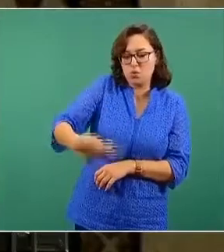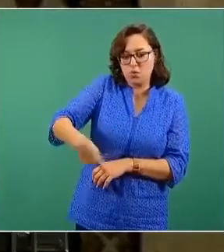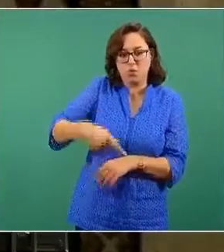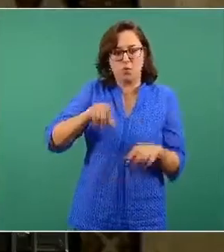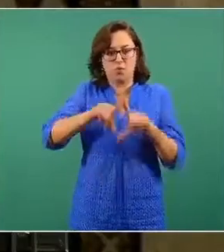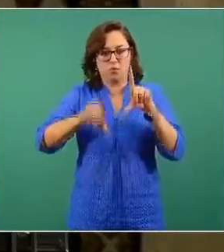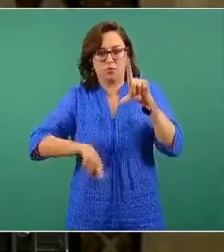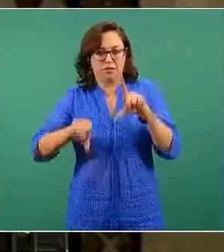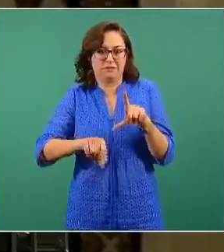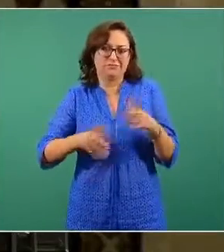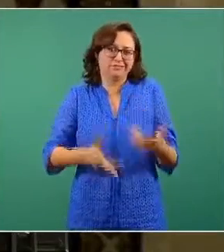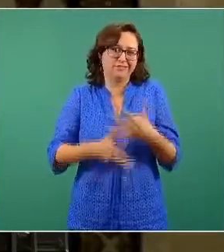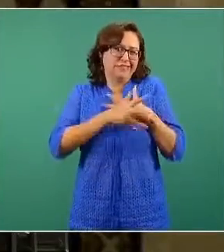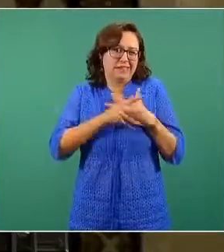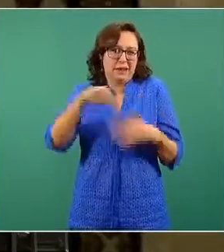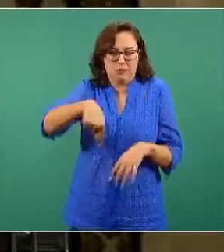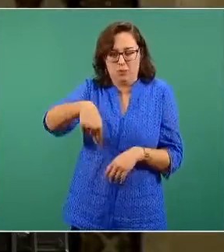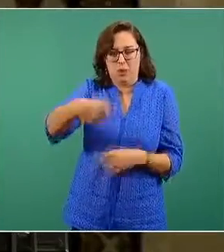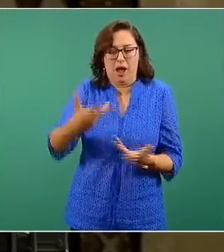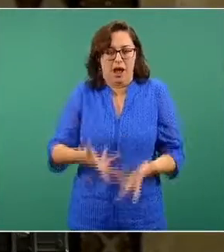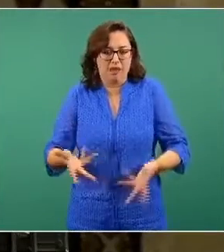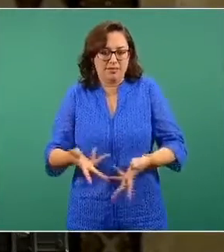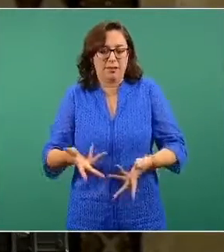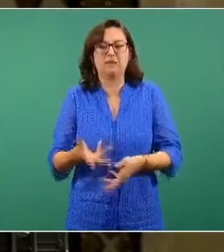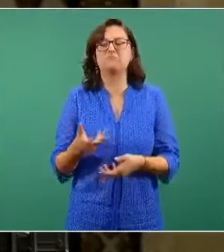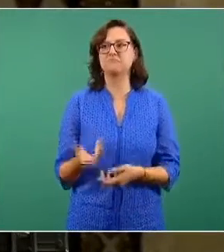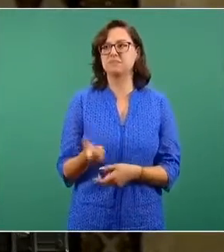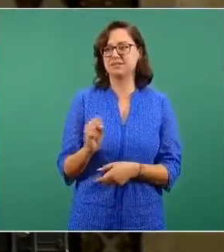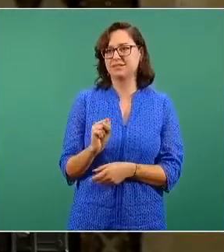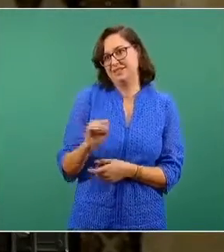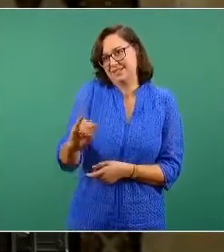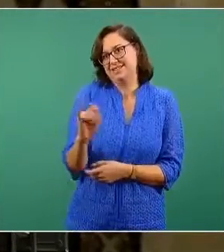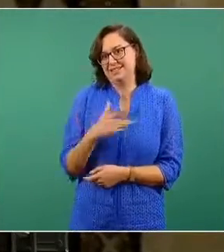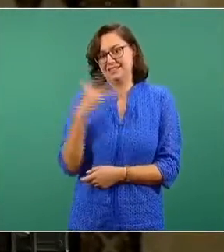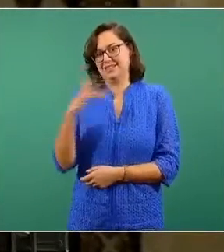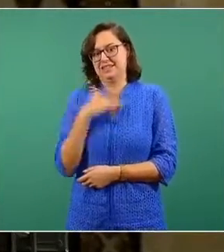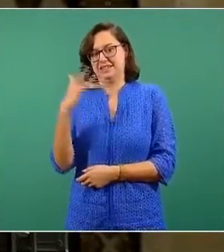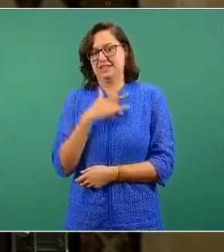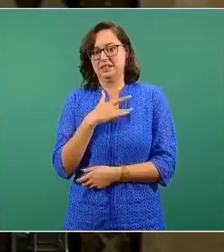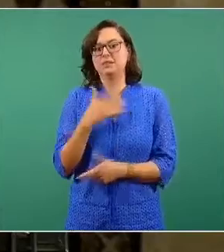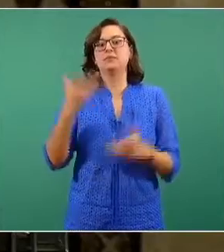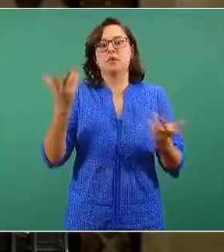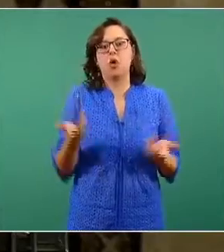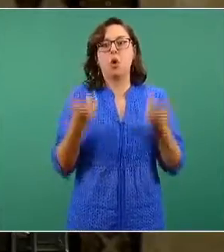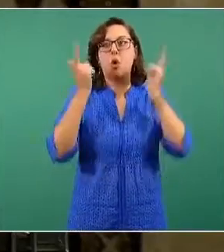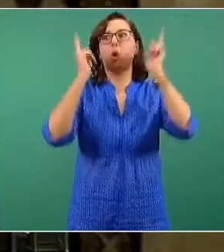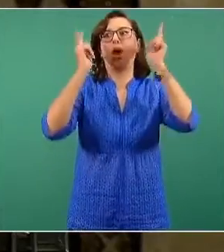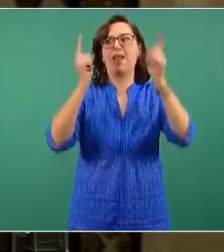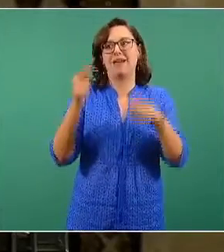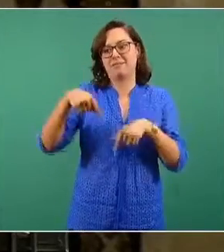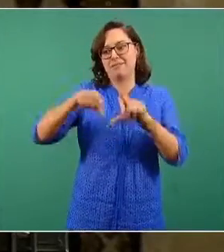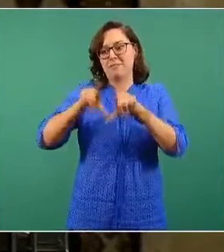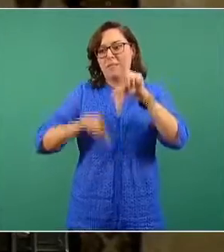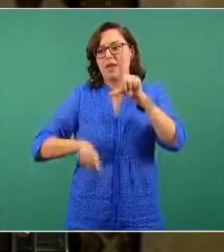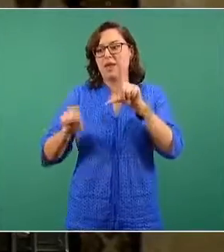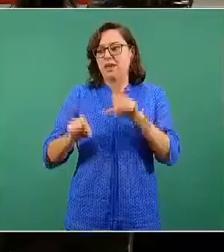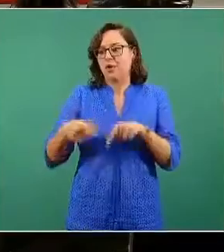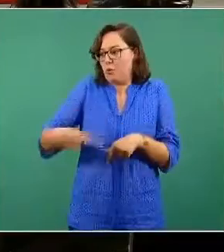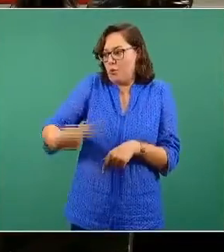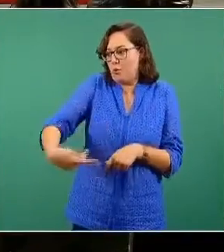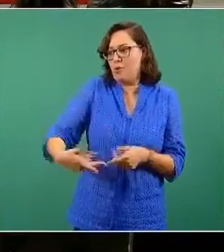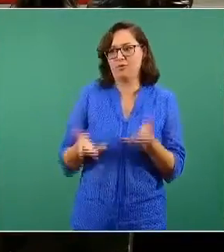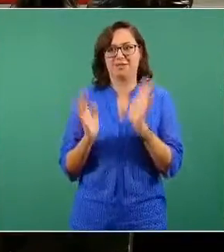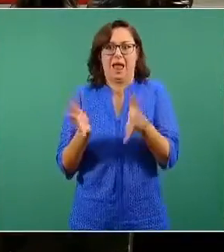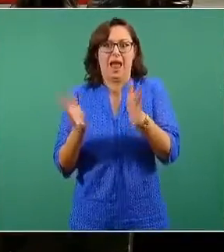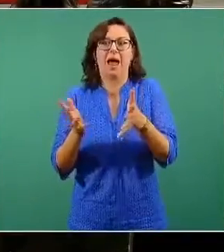nos da también mucho ánimo patriótico a todos, quisiéramos que ya tuviéramos nuestra propia vacuna. Eso me lleva a